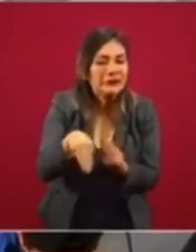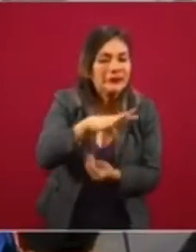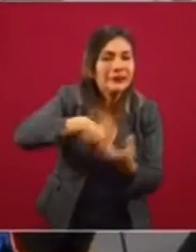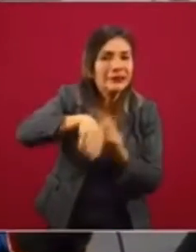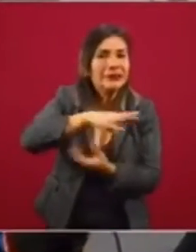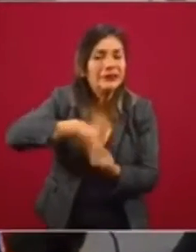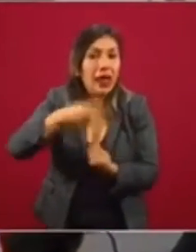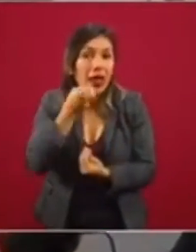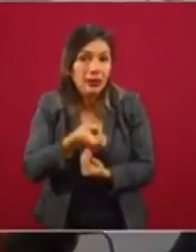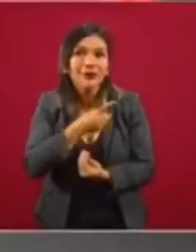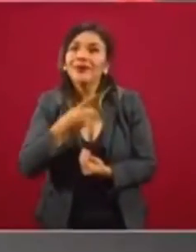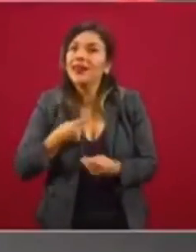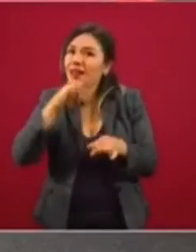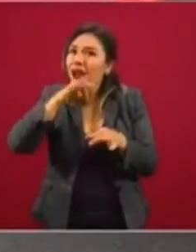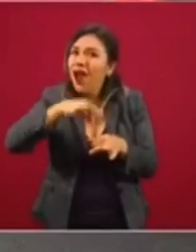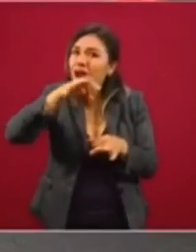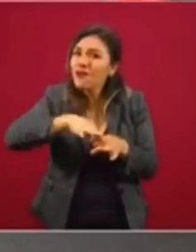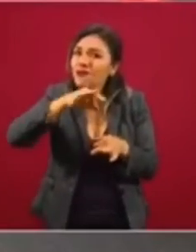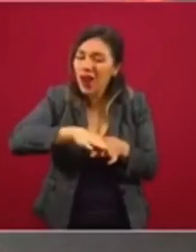Hay que ahorrar.